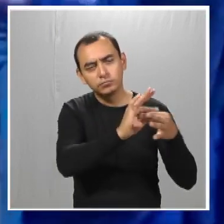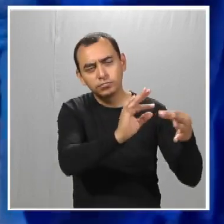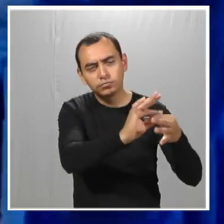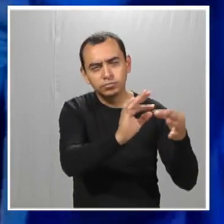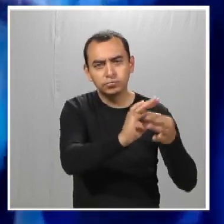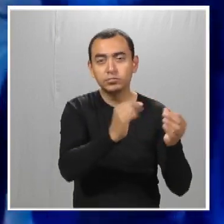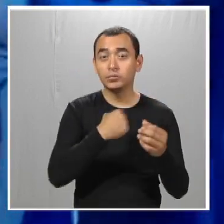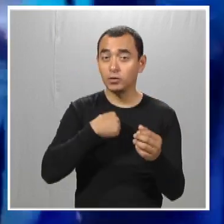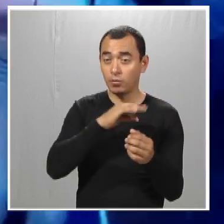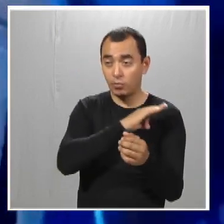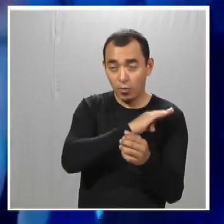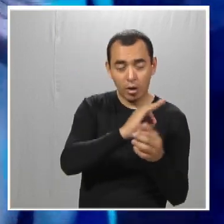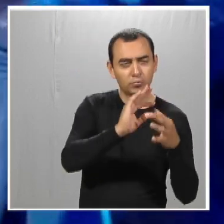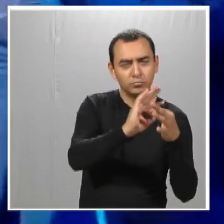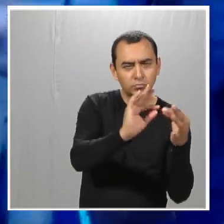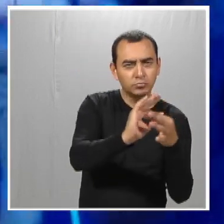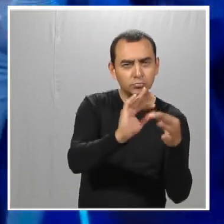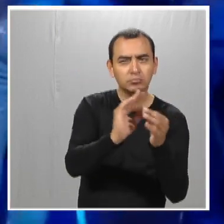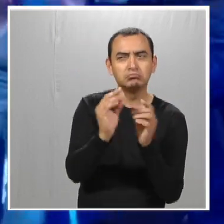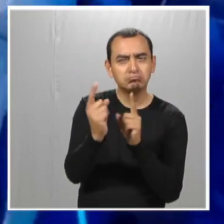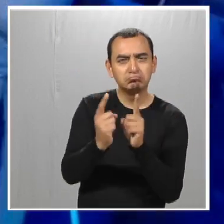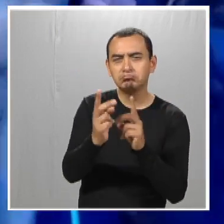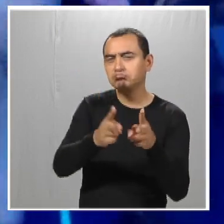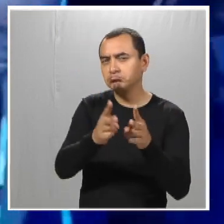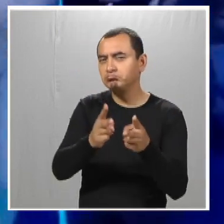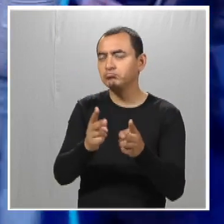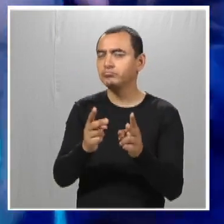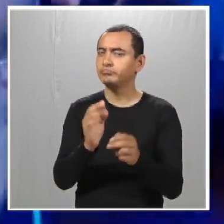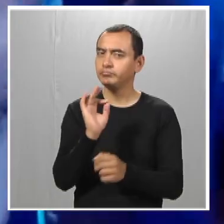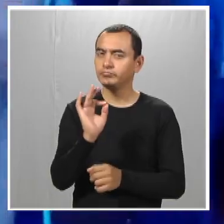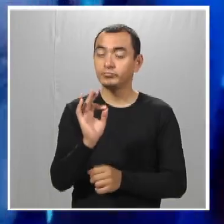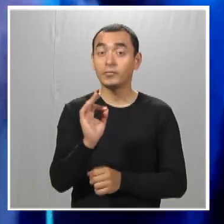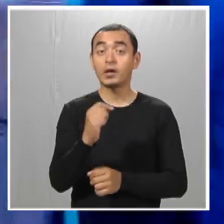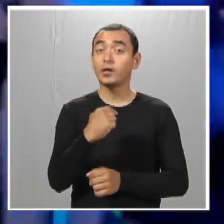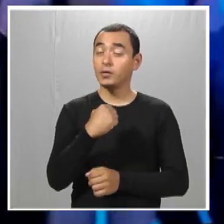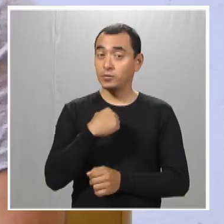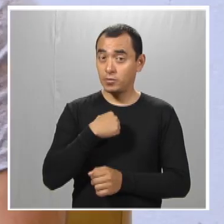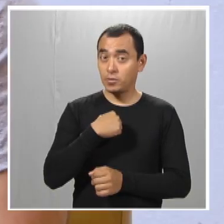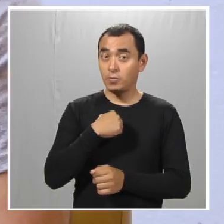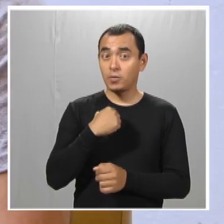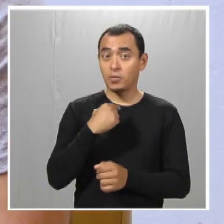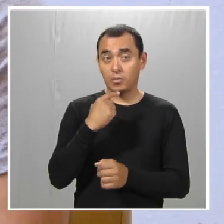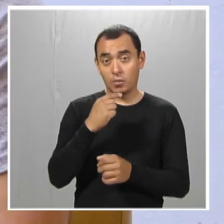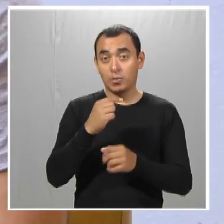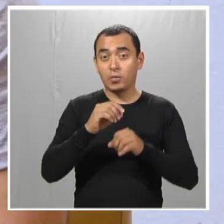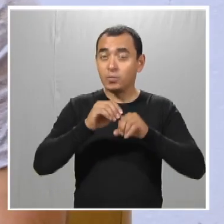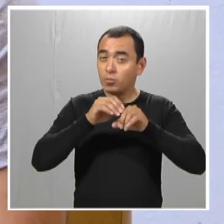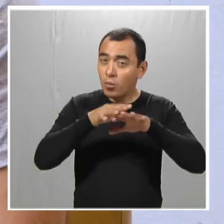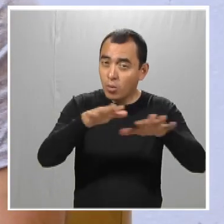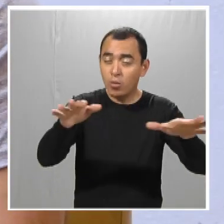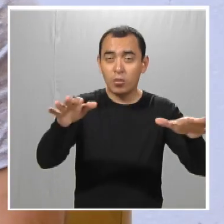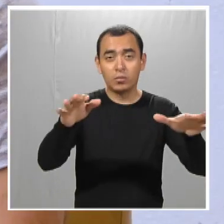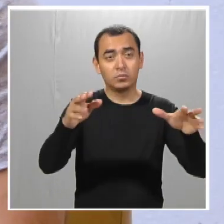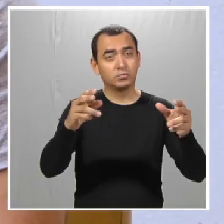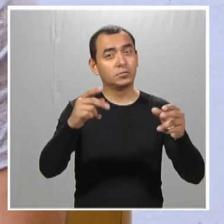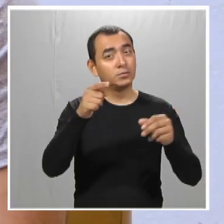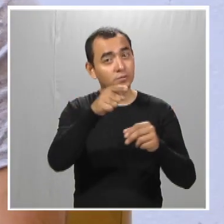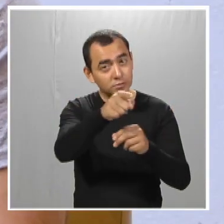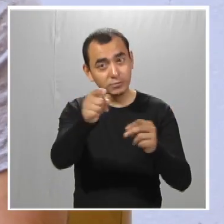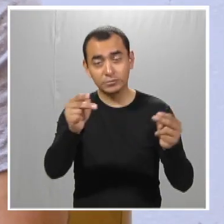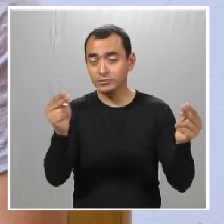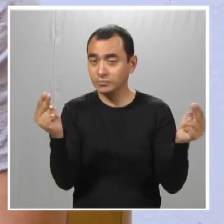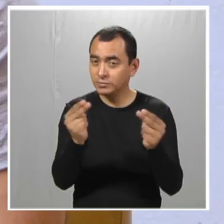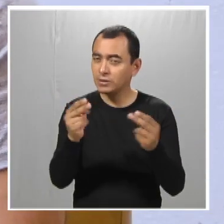Bueno, lo que él me pueda decir y lo que yo le pueda contar, pues creo que nos la pasamos muy bien los dos. Bueno, pues lo que yo le podría decir a sociedad es que